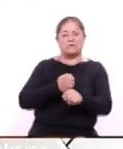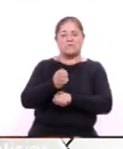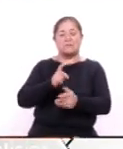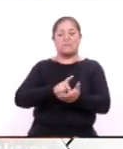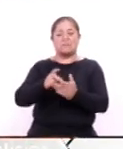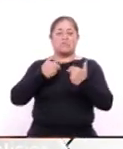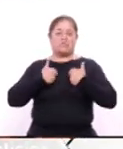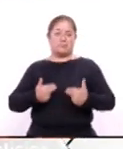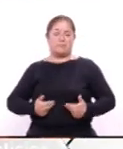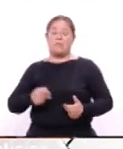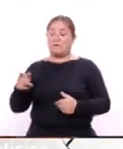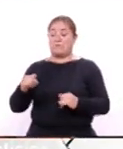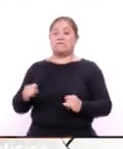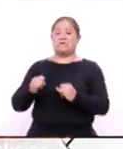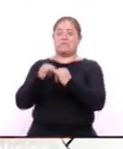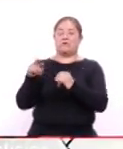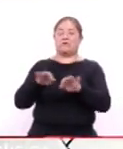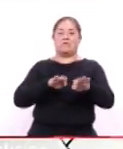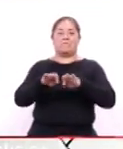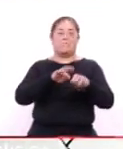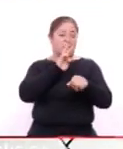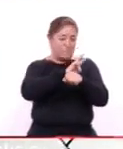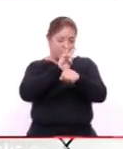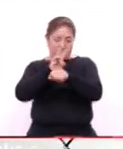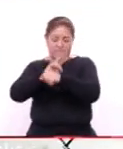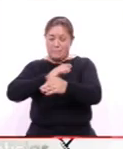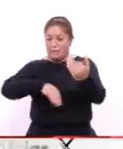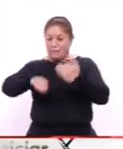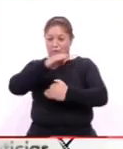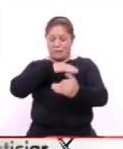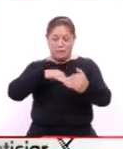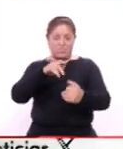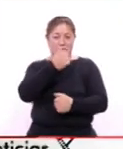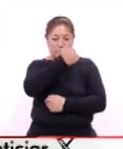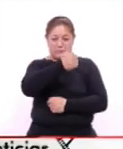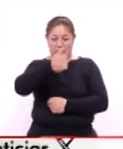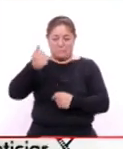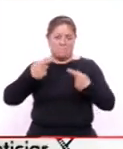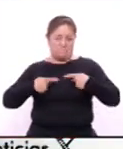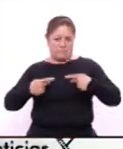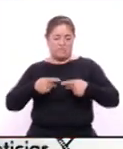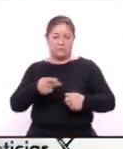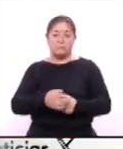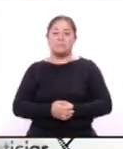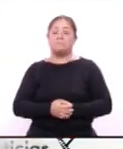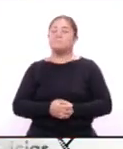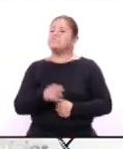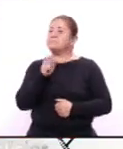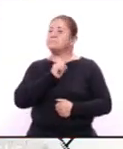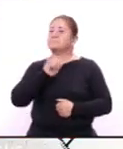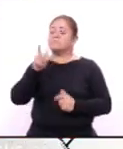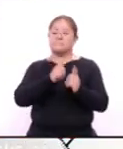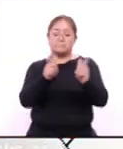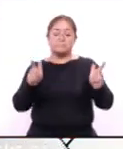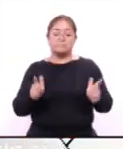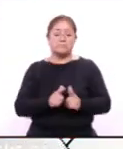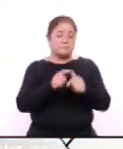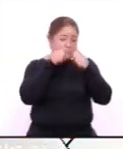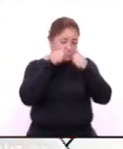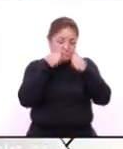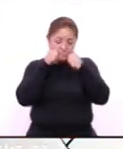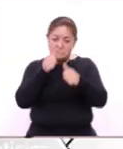Humanos institución que tiene la tarea de velar por el respeto a las garantías individuales de la población en especial de los grupos de atención